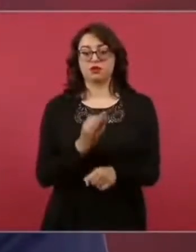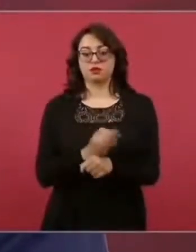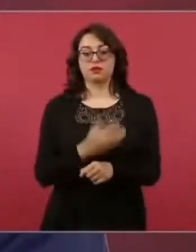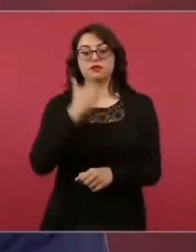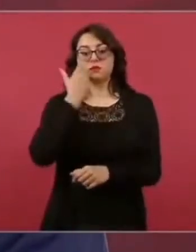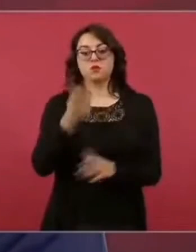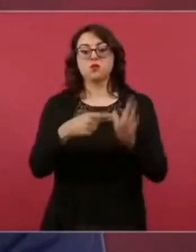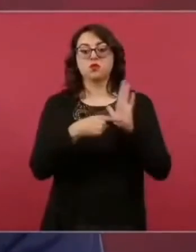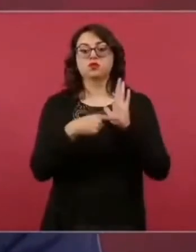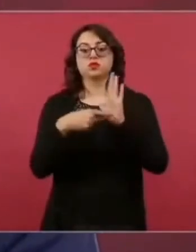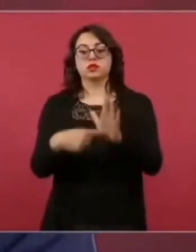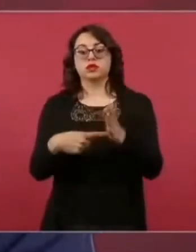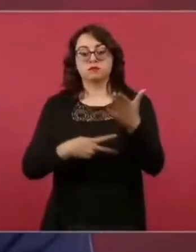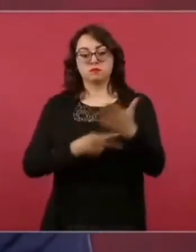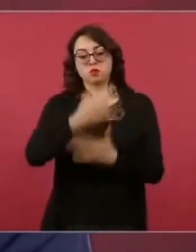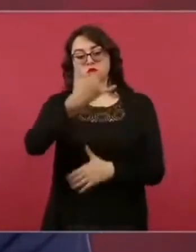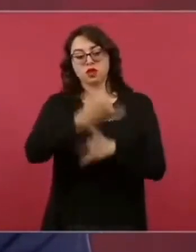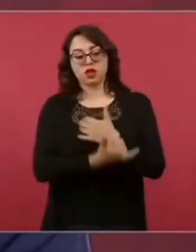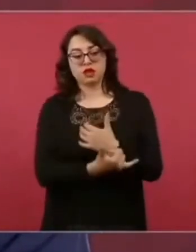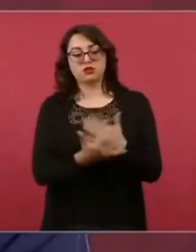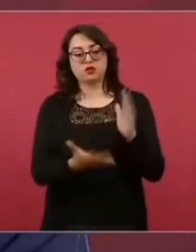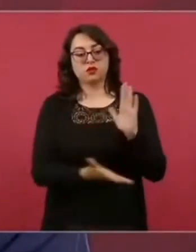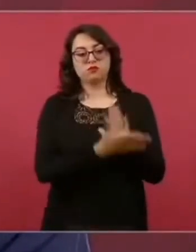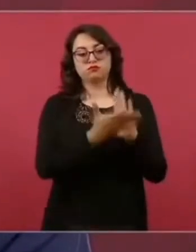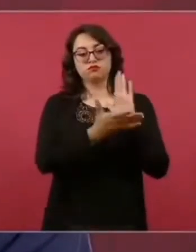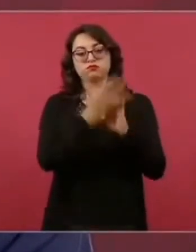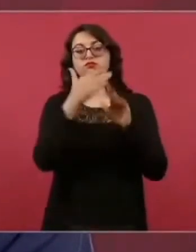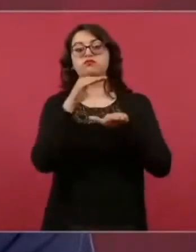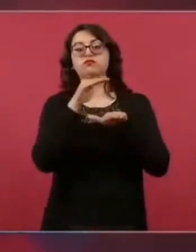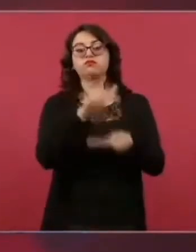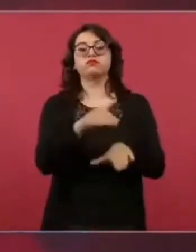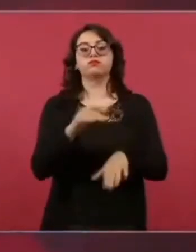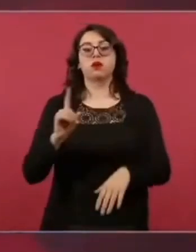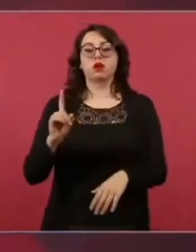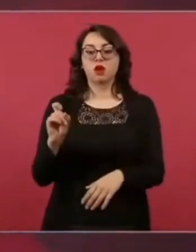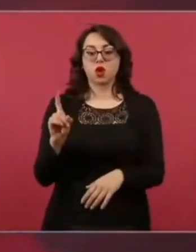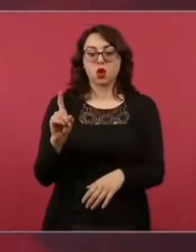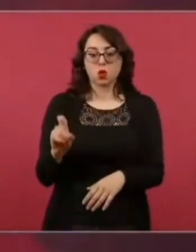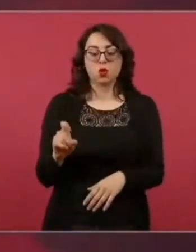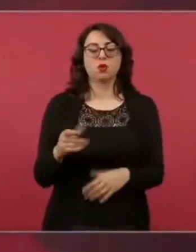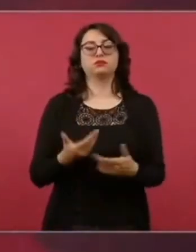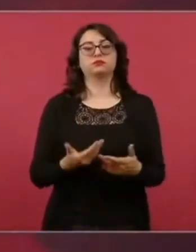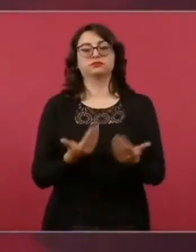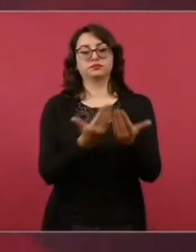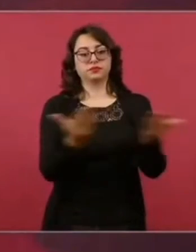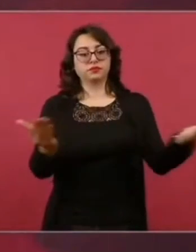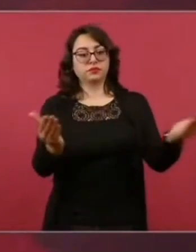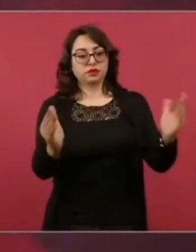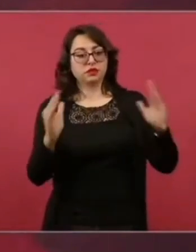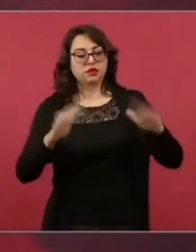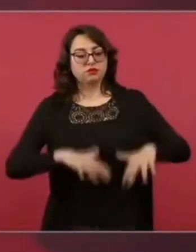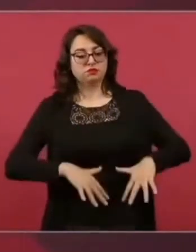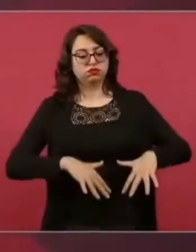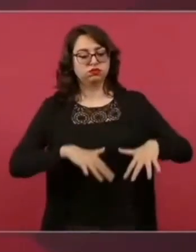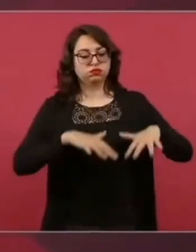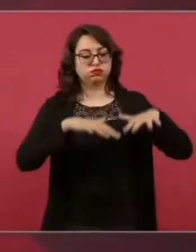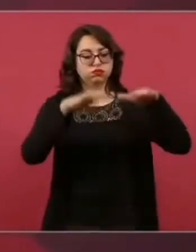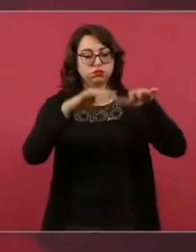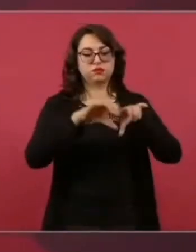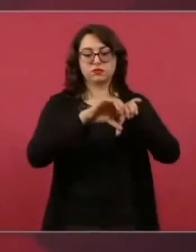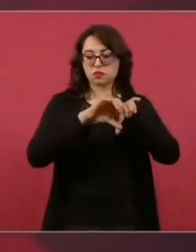cabo en todo el país. Presas, acueductos,